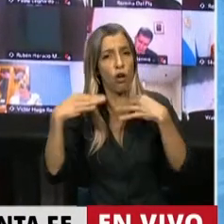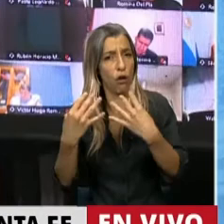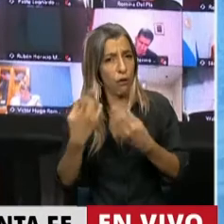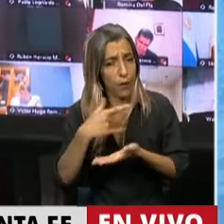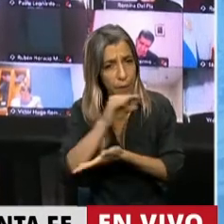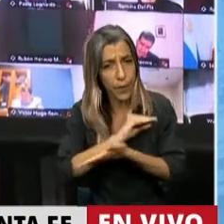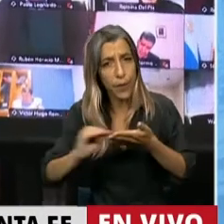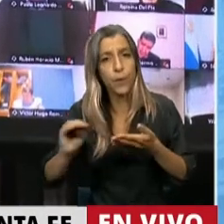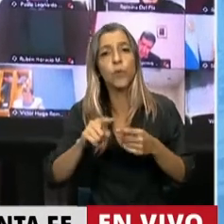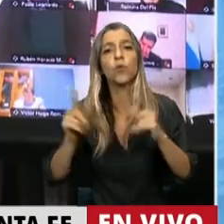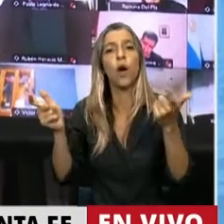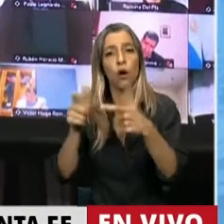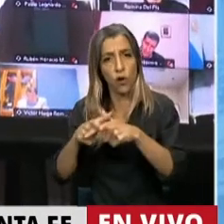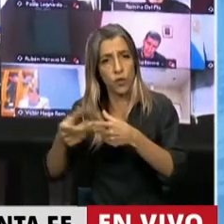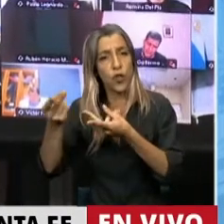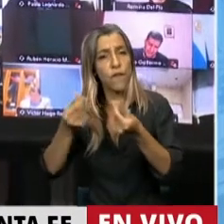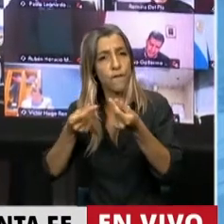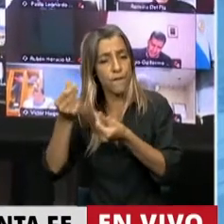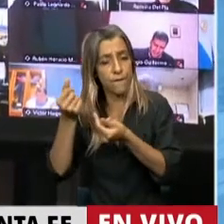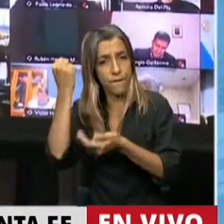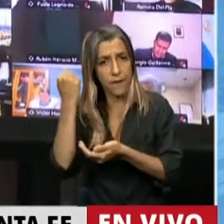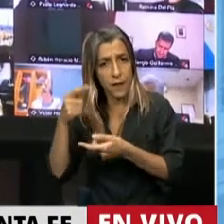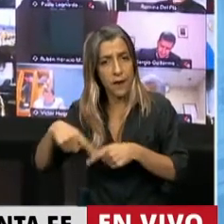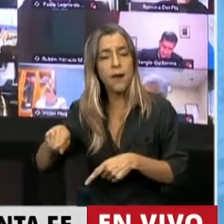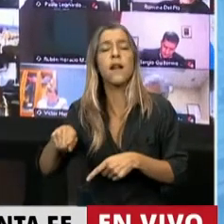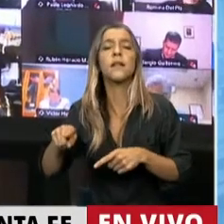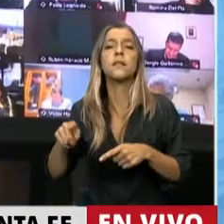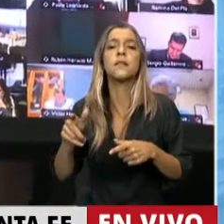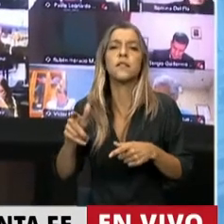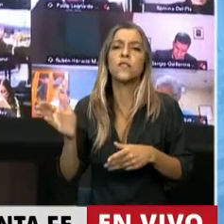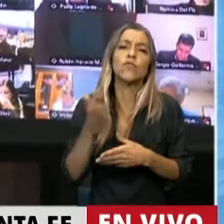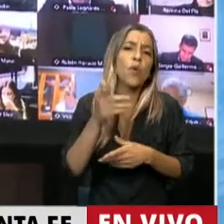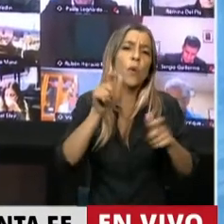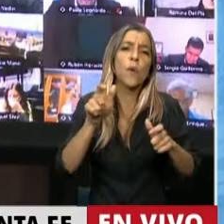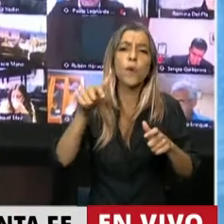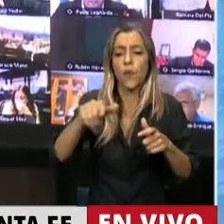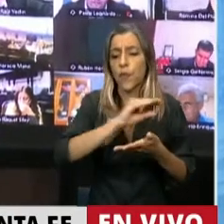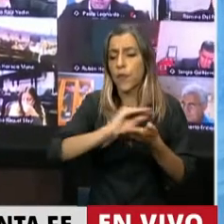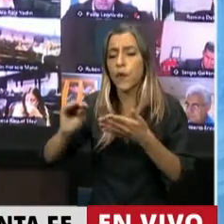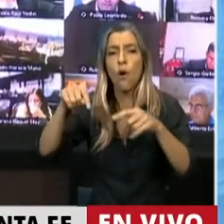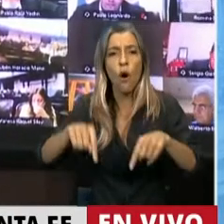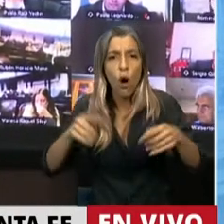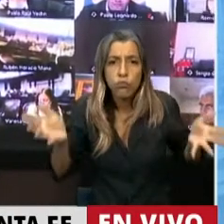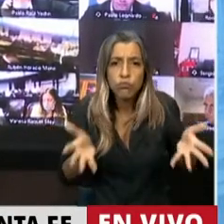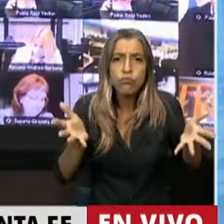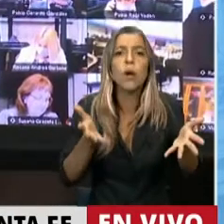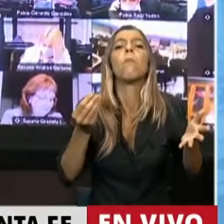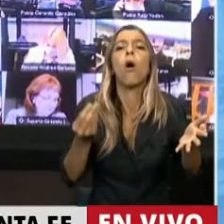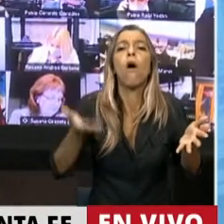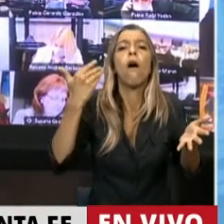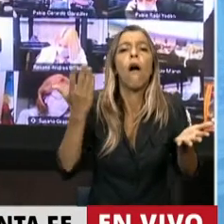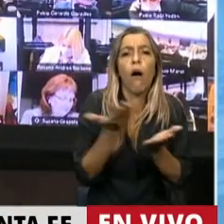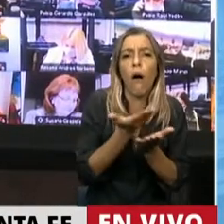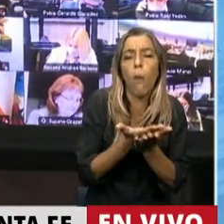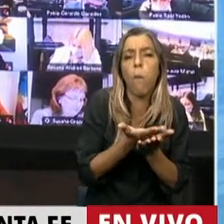de Finanzas, de los que impulsaron este proyecto de ley, de las autoridades de esta casa, de